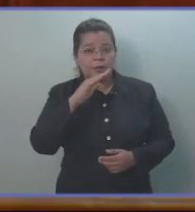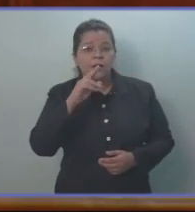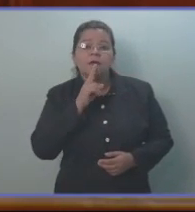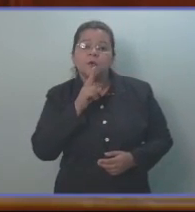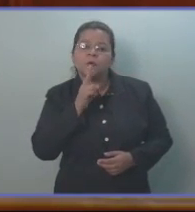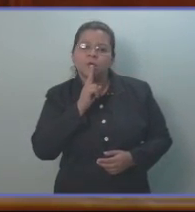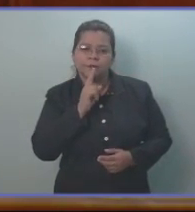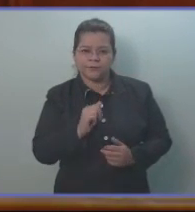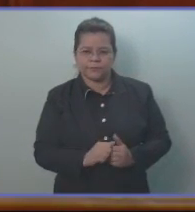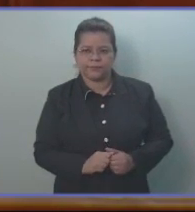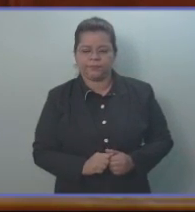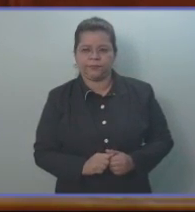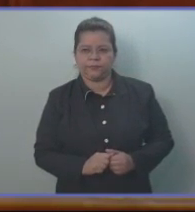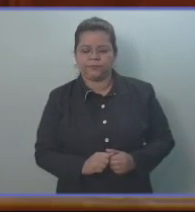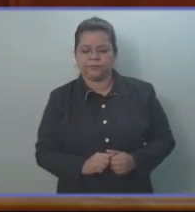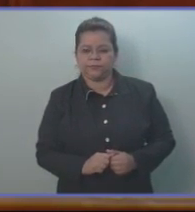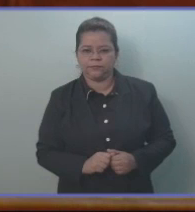Honduras.